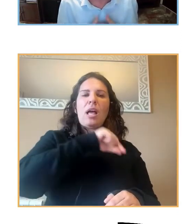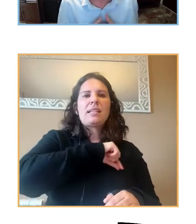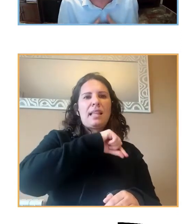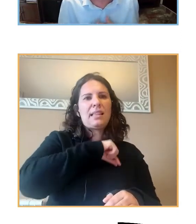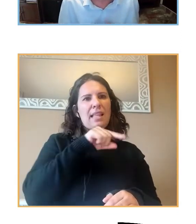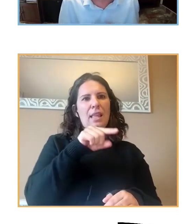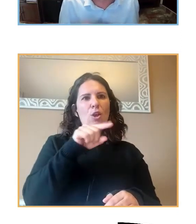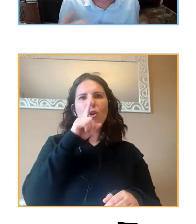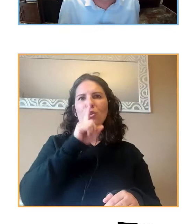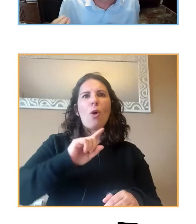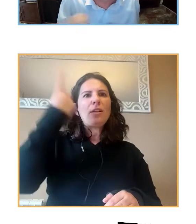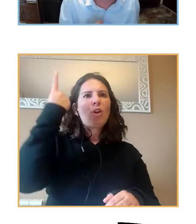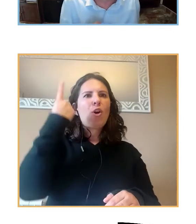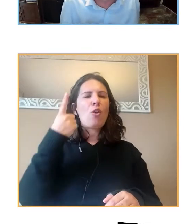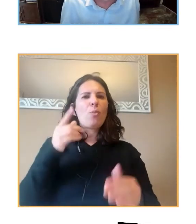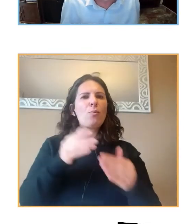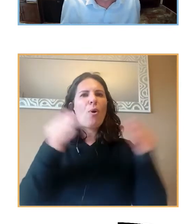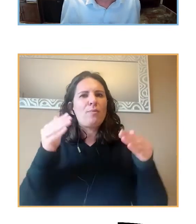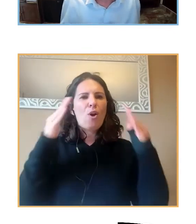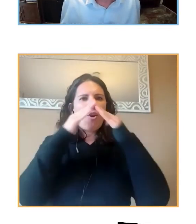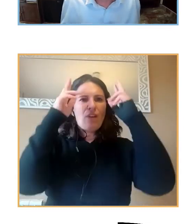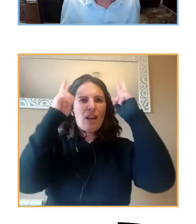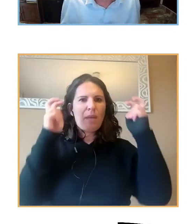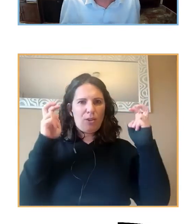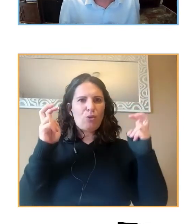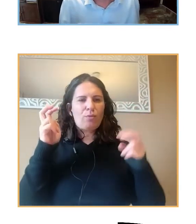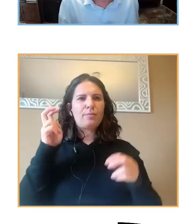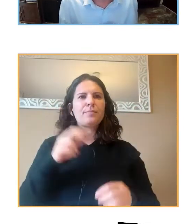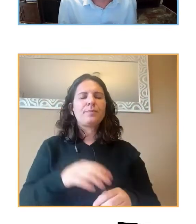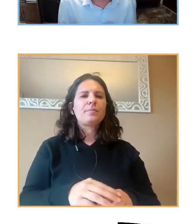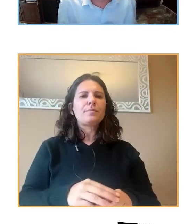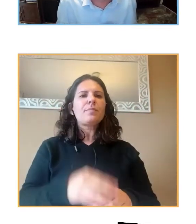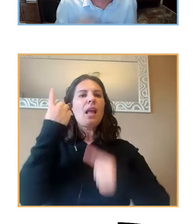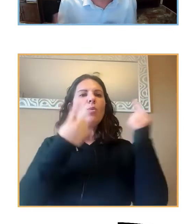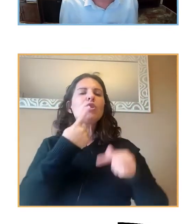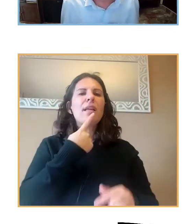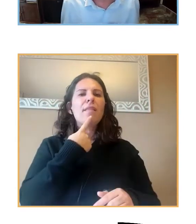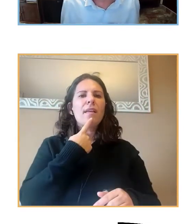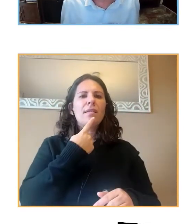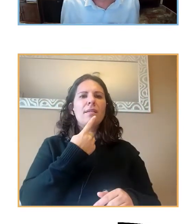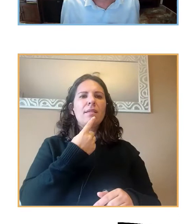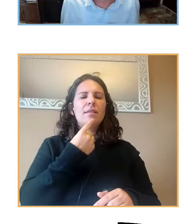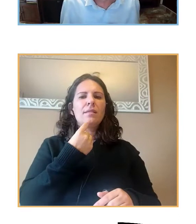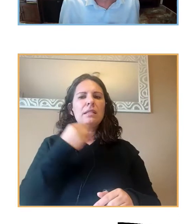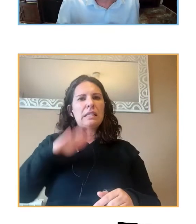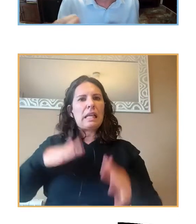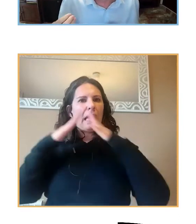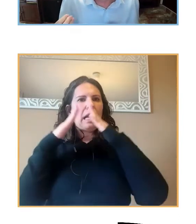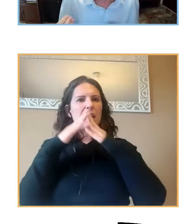los primeros días de confinamiento, donde algunos nos dicen que se quedaban en casa sin sentimiento de culpa.